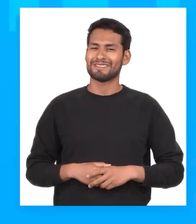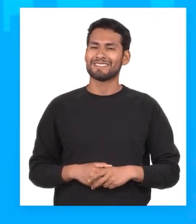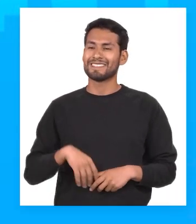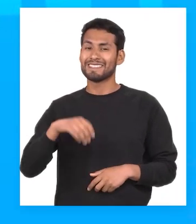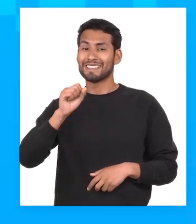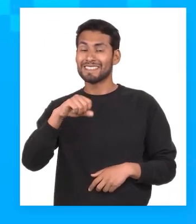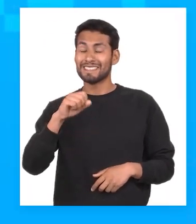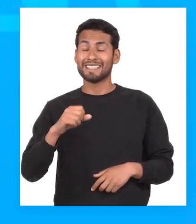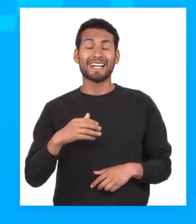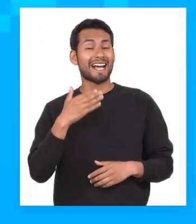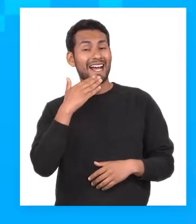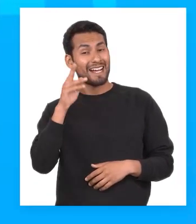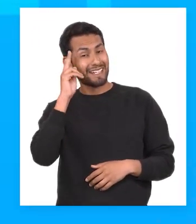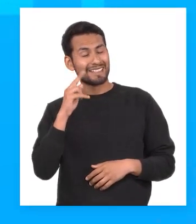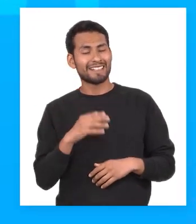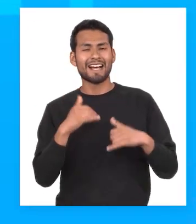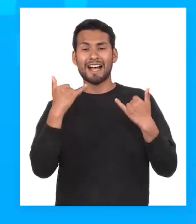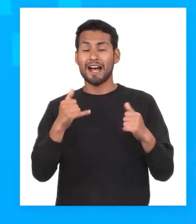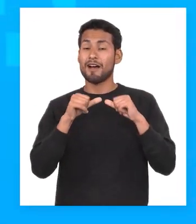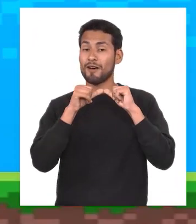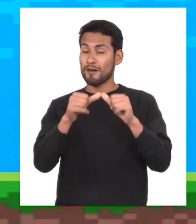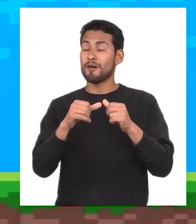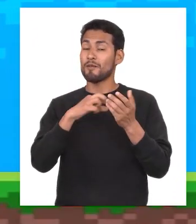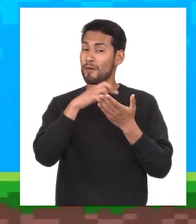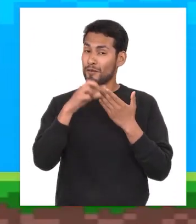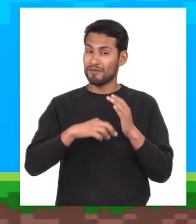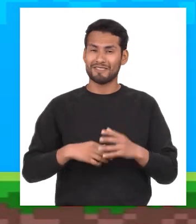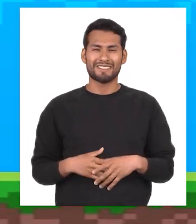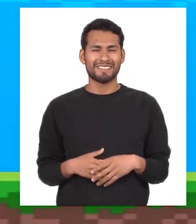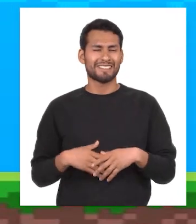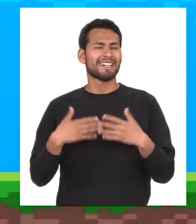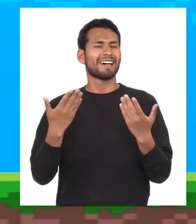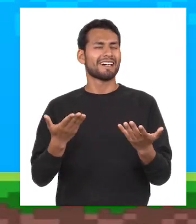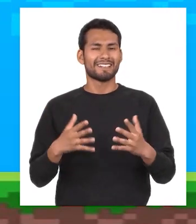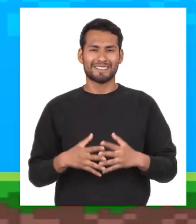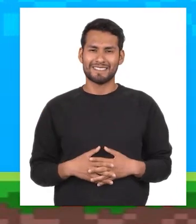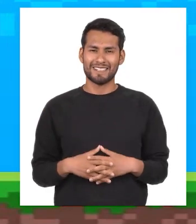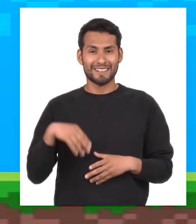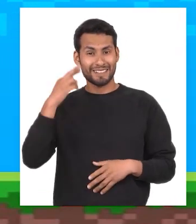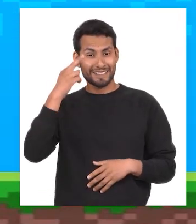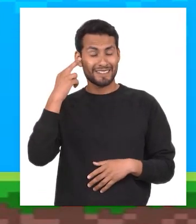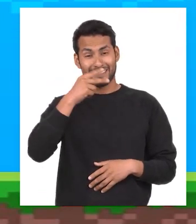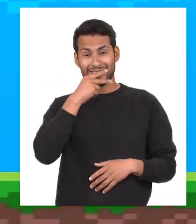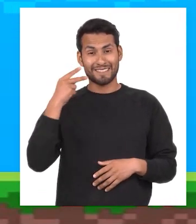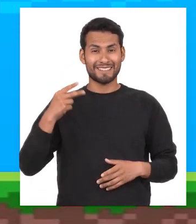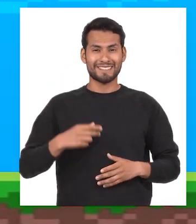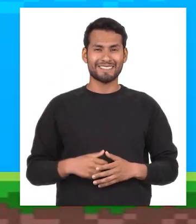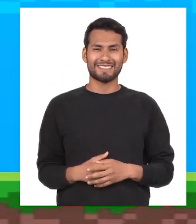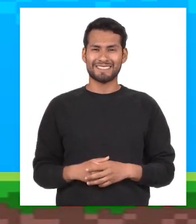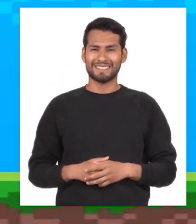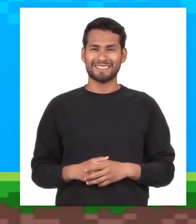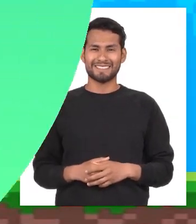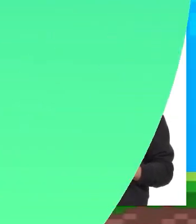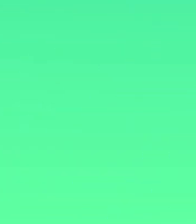gracias, profe Muy bien, ahora podemos continuar con el programa Vayamos con... Razonamiento verbal